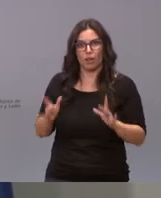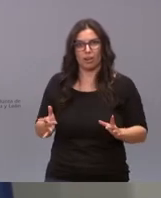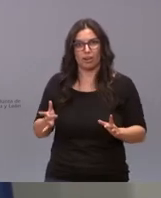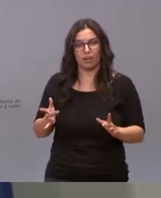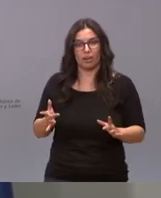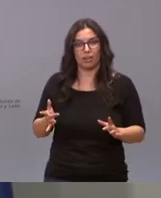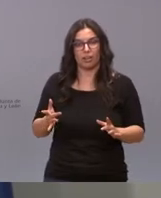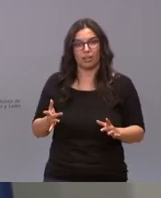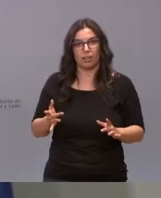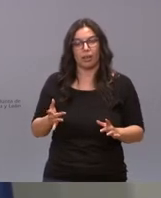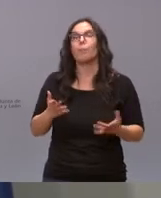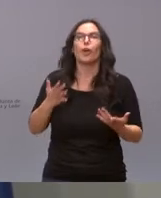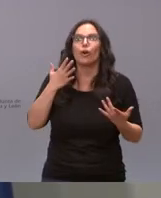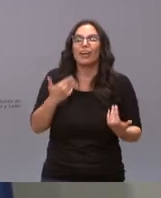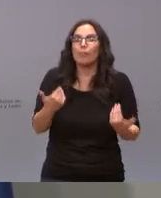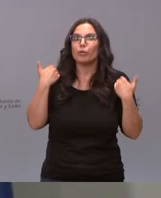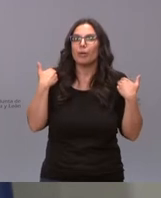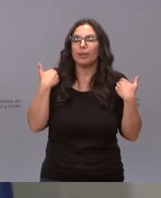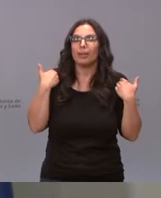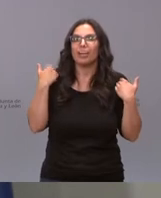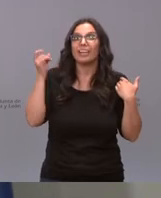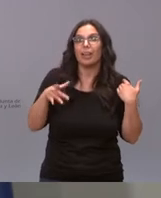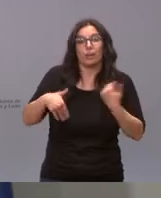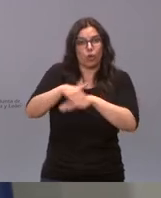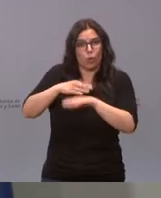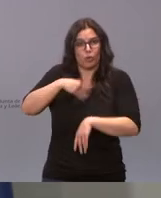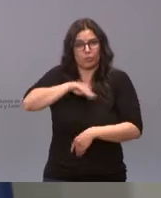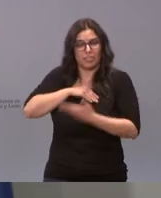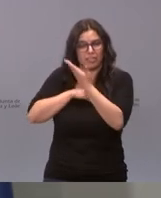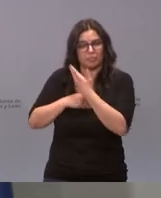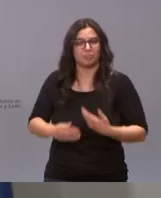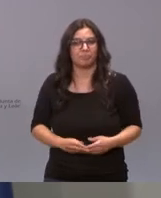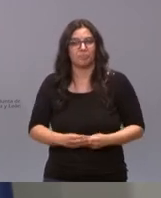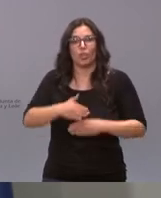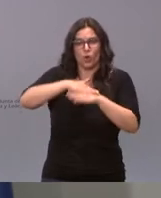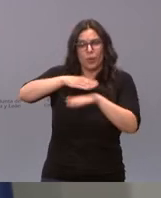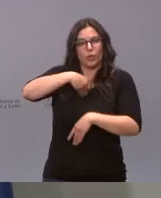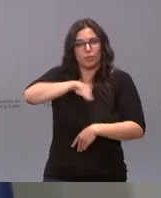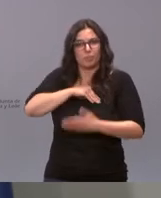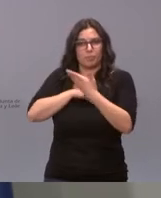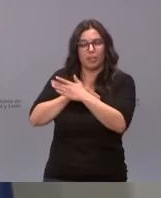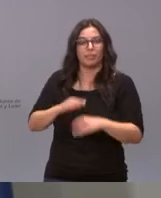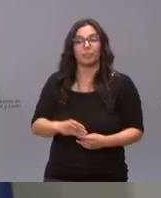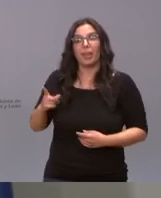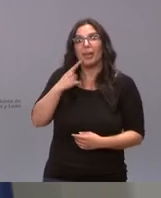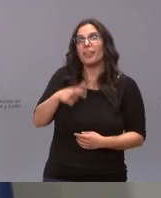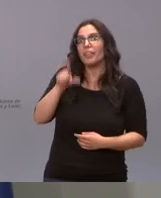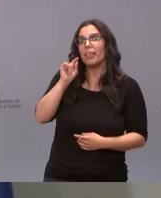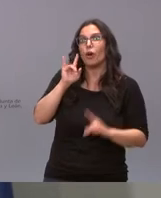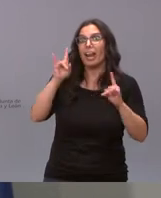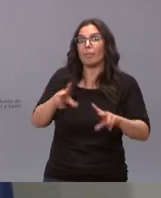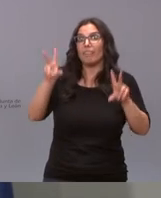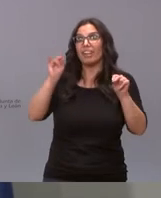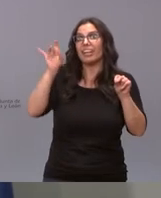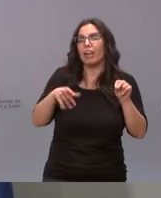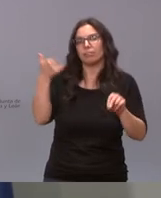pero ¿quién es responsable de que esto ocurra? el gobierno el gobierno ¿quién ha decidido que decaiga el estado de alarma? el